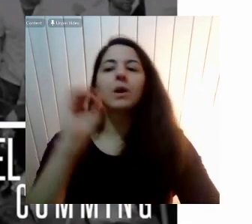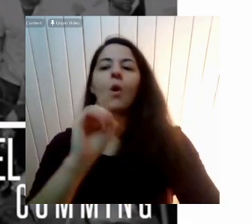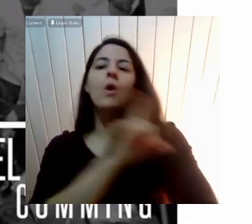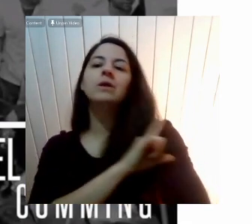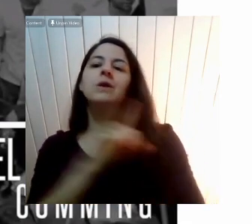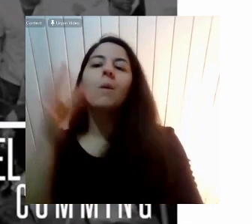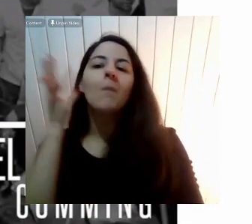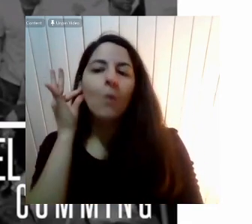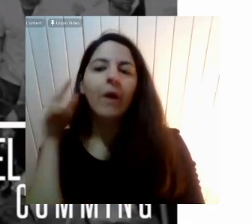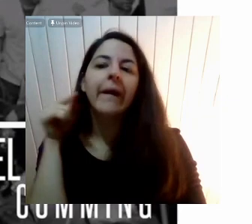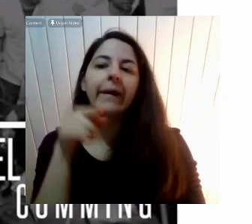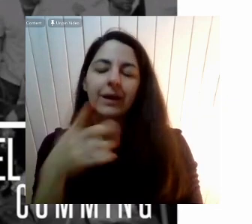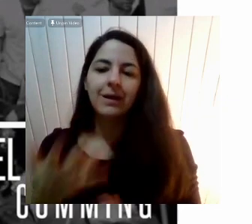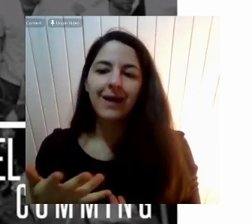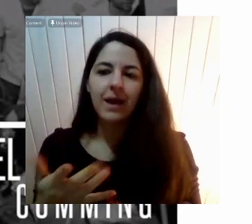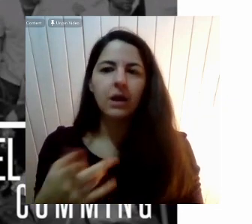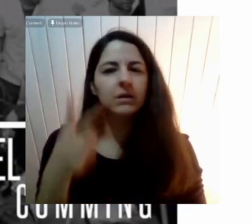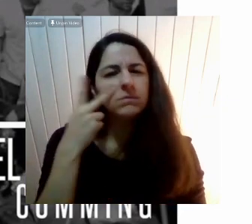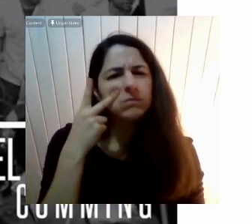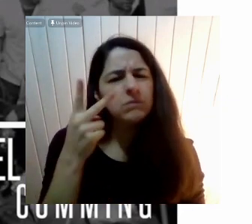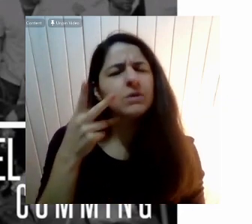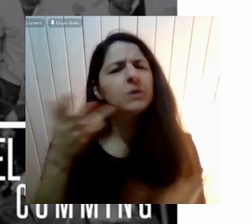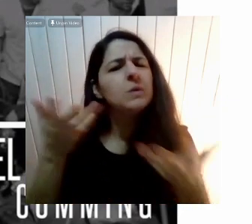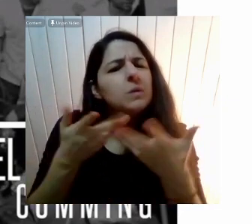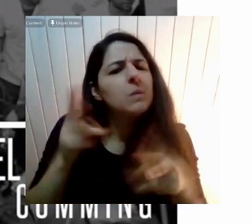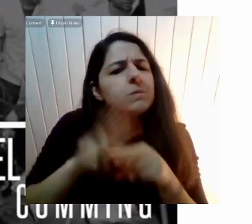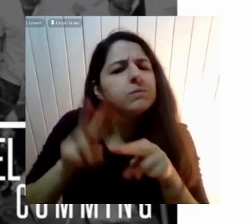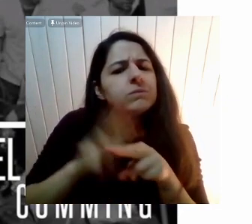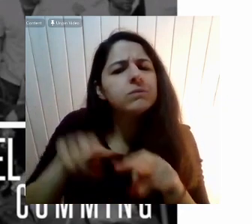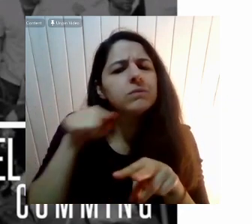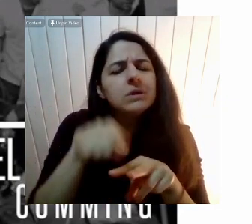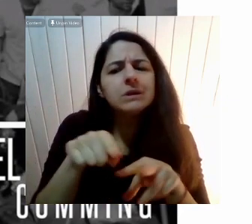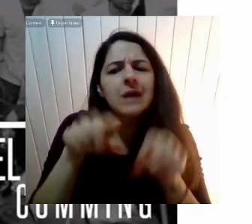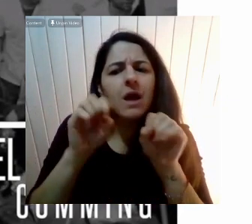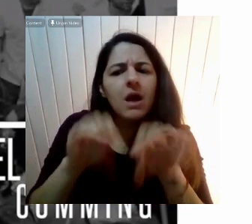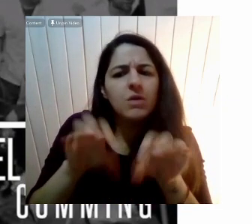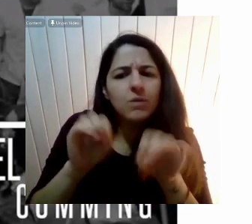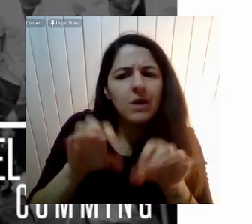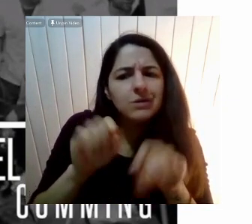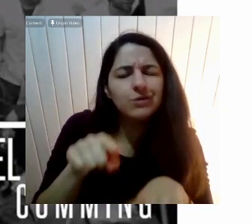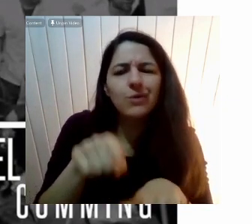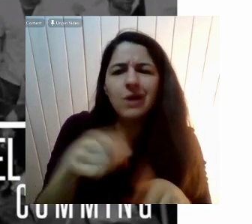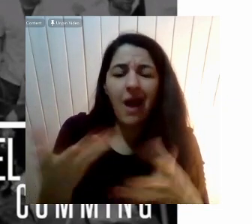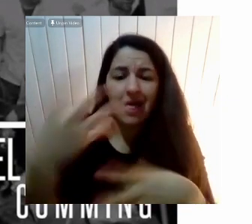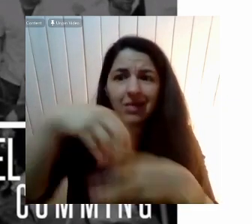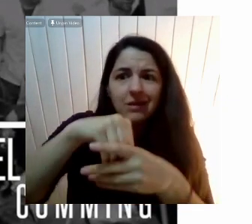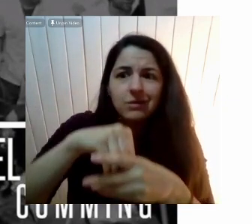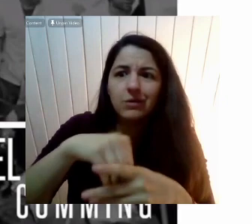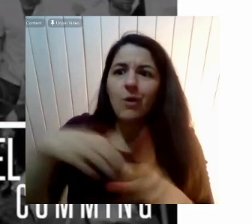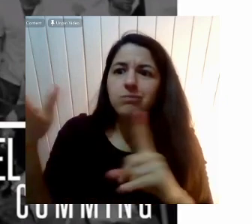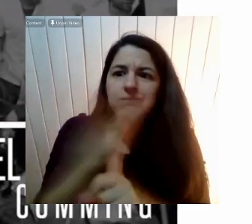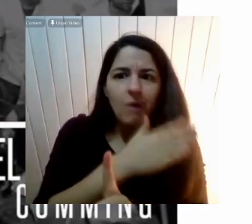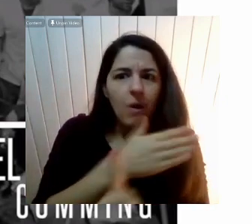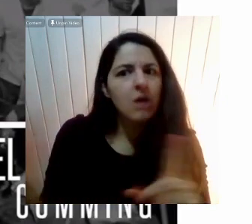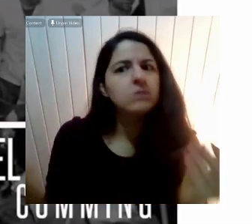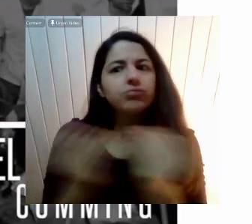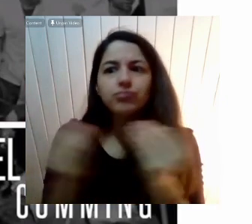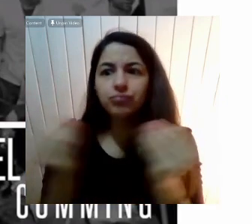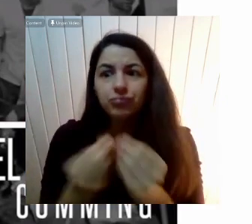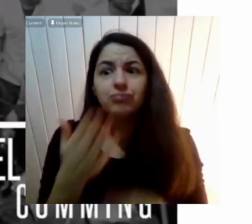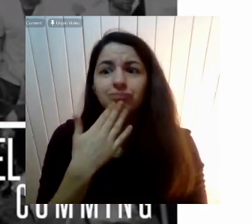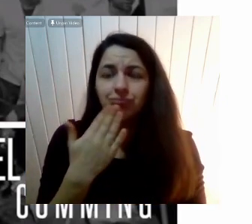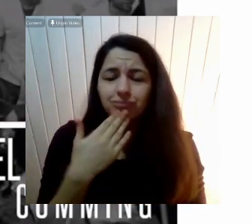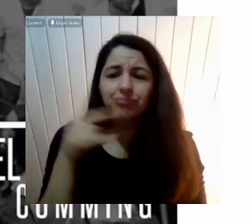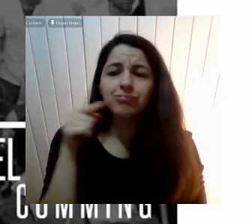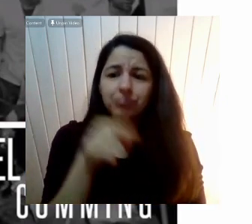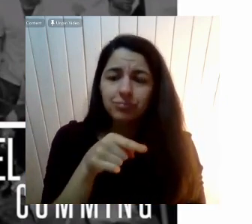manera Mucho más radical Cómo operaba La educación no sexista Y cómo todas las violencias Que habían dentro De esos espacios educativos Se hacían carne Y de alguna manera